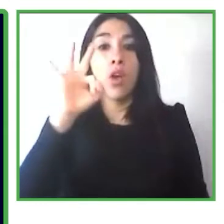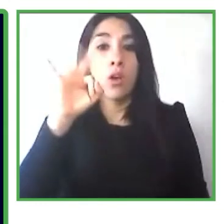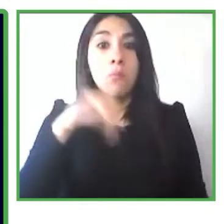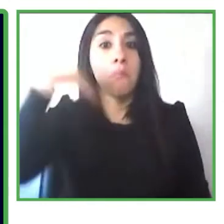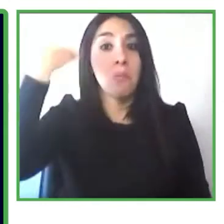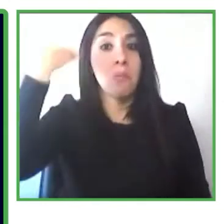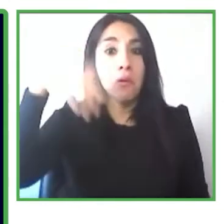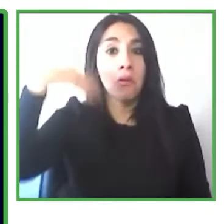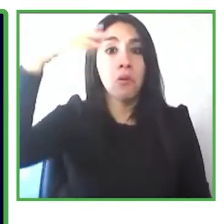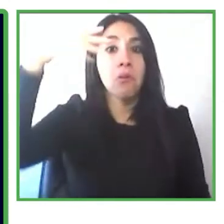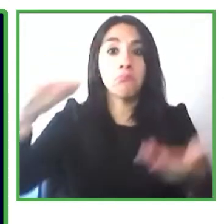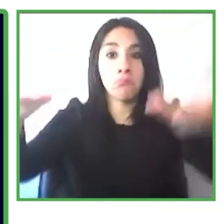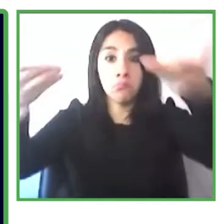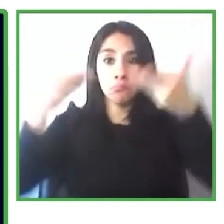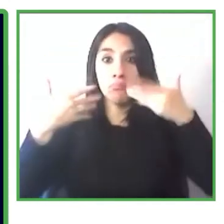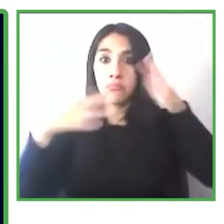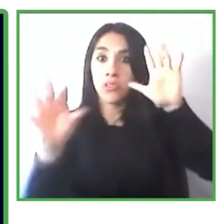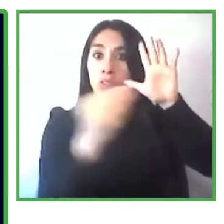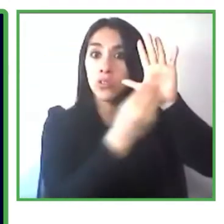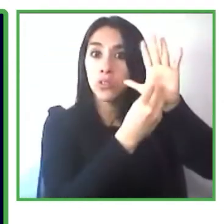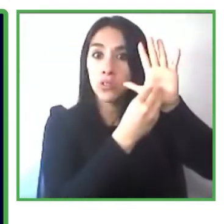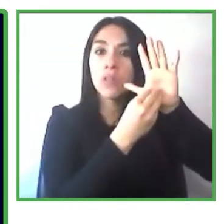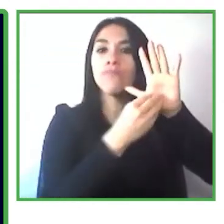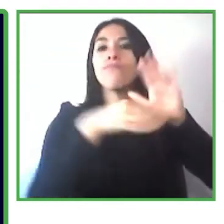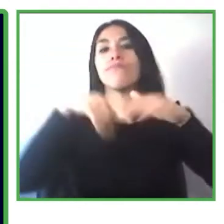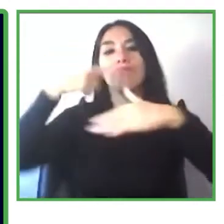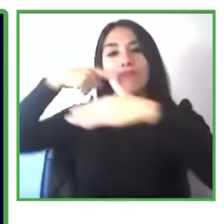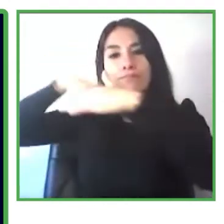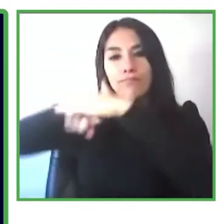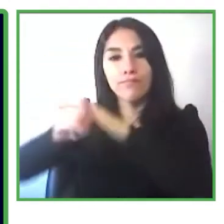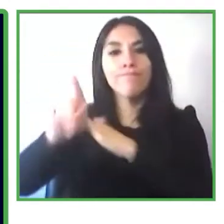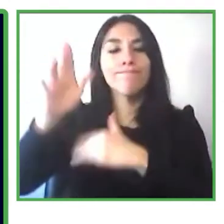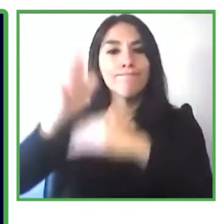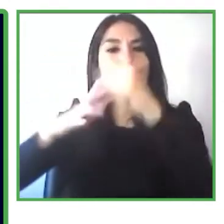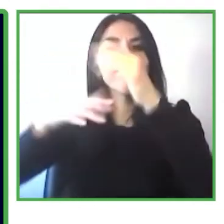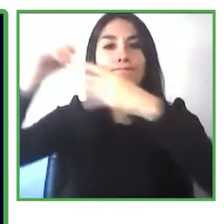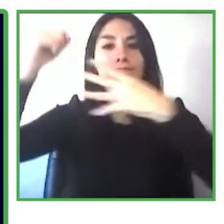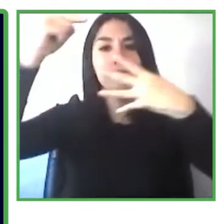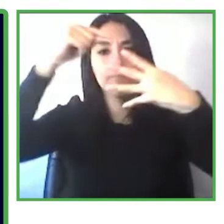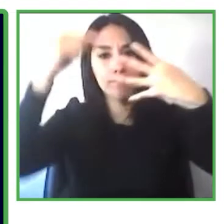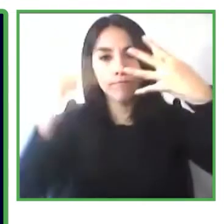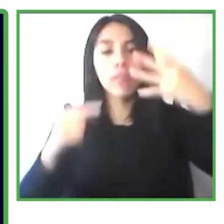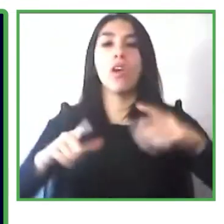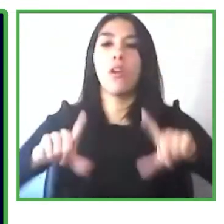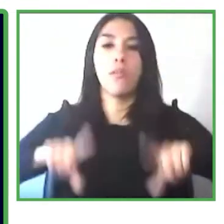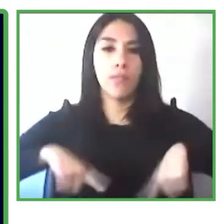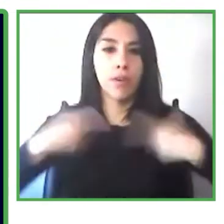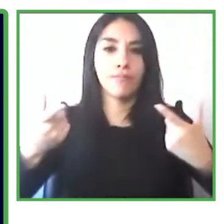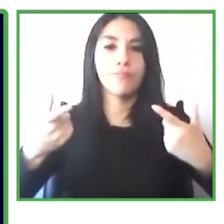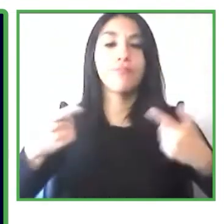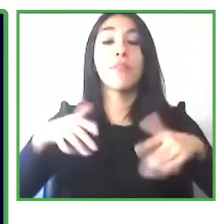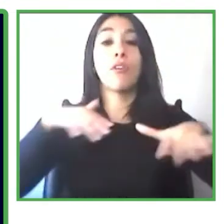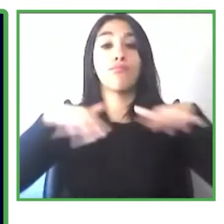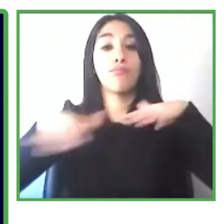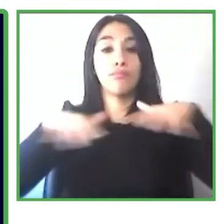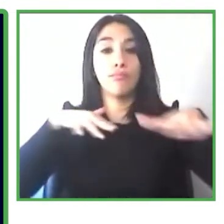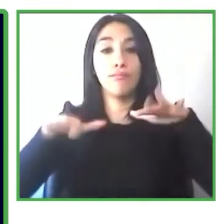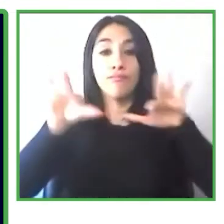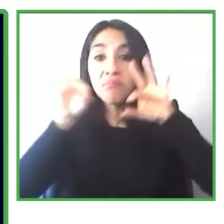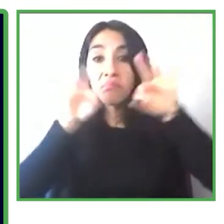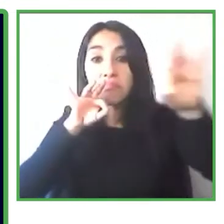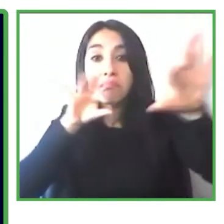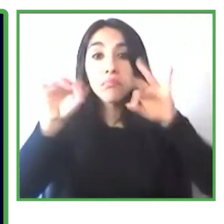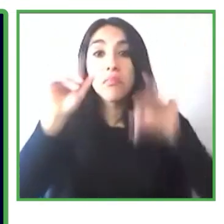de autodiagnóstico de gestión para la inclusión y la accesibilidad la cual se encuentra disponible en la web de la Fundación Saraquí